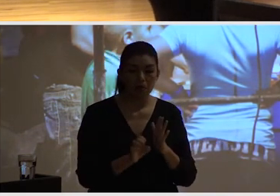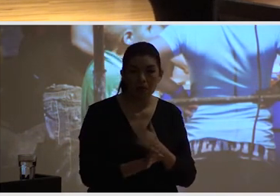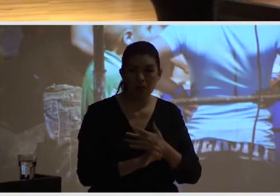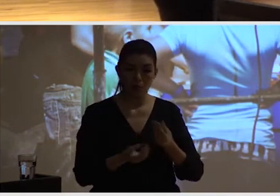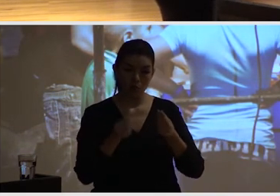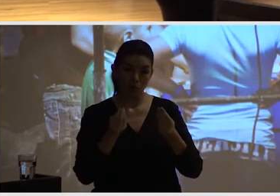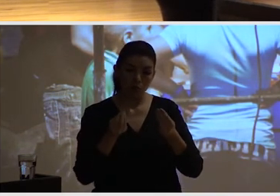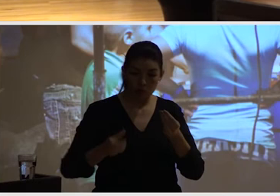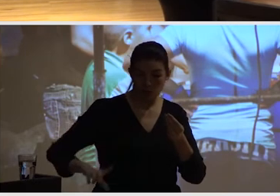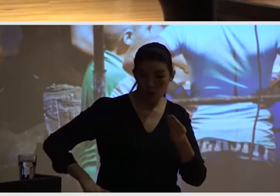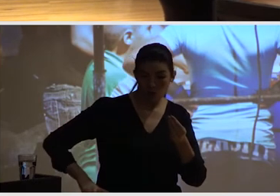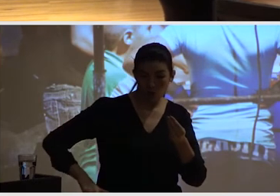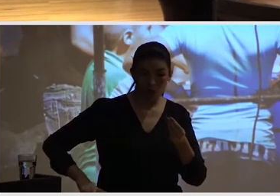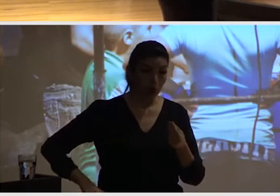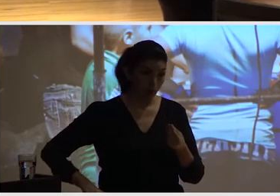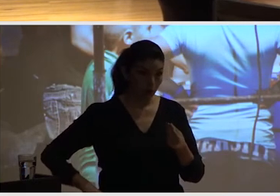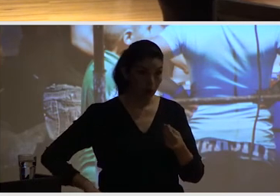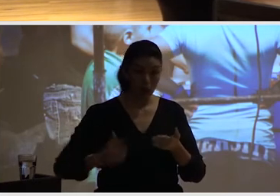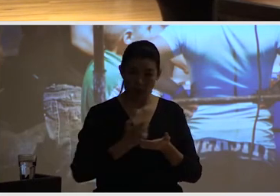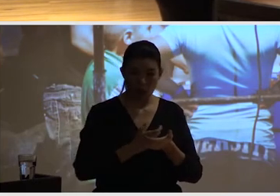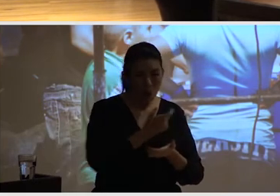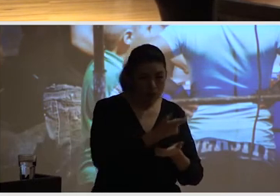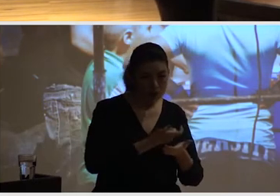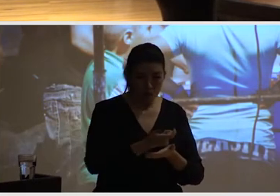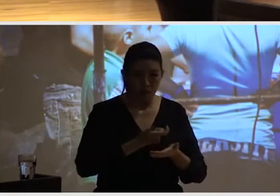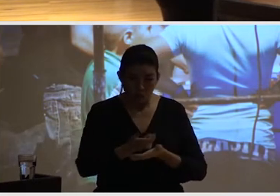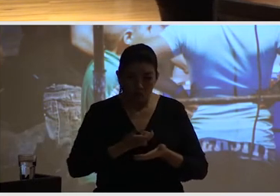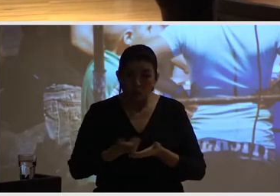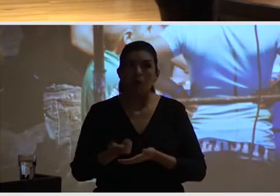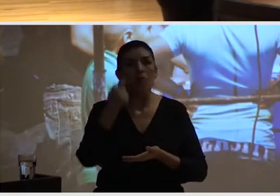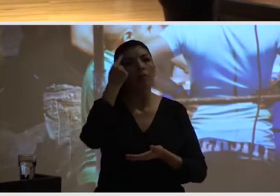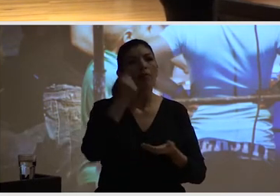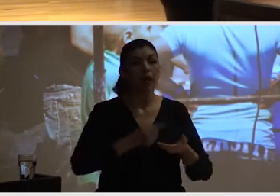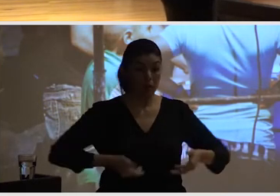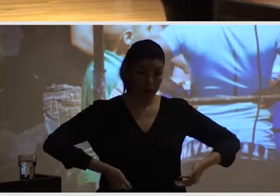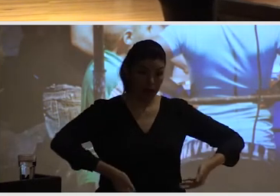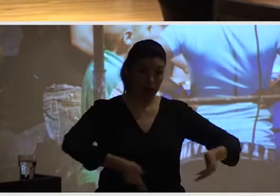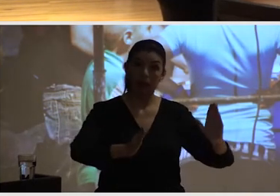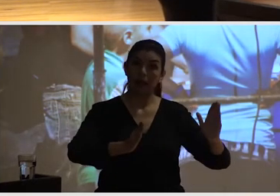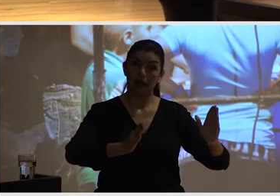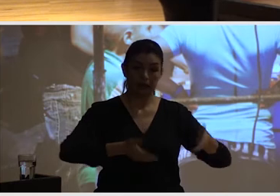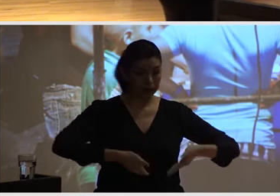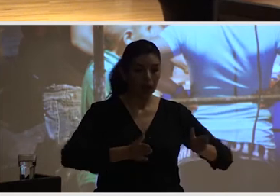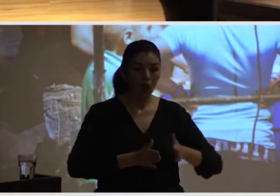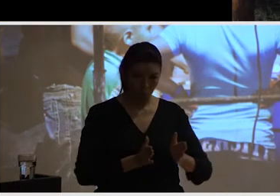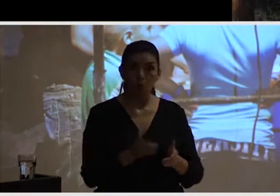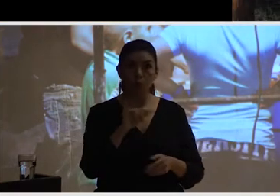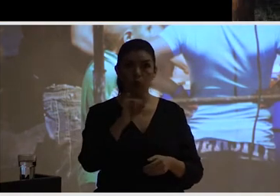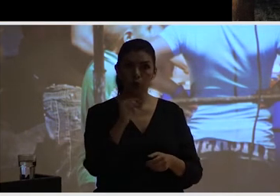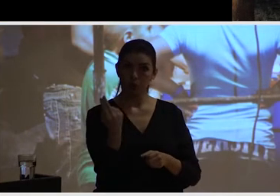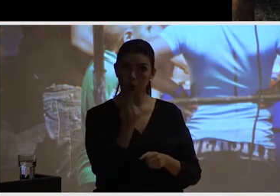en la infraestructura del automóvil, al fin y cabo, el espacio público sigue, a pesar de esta falta de infraestructura y de inversión,